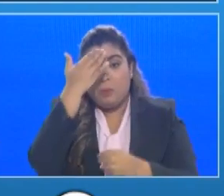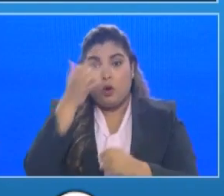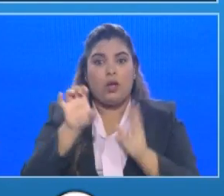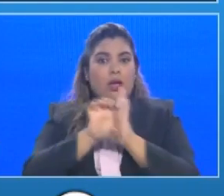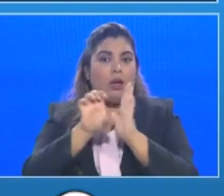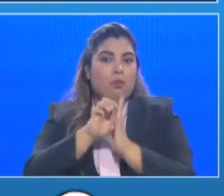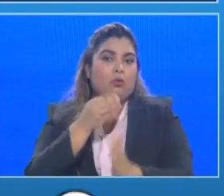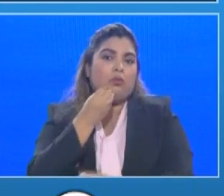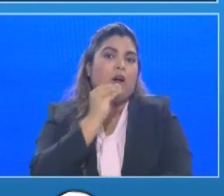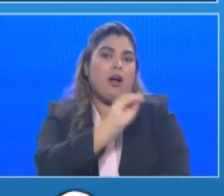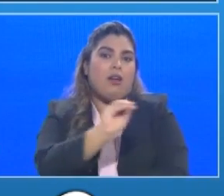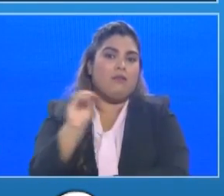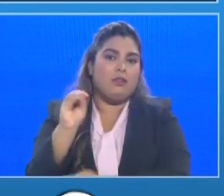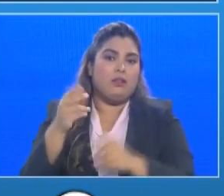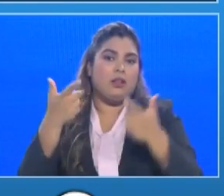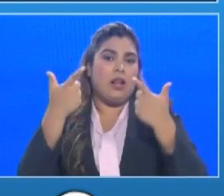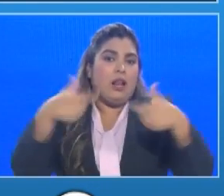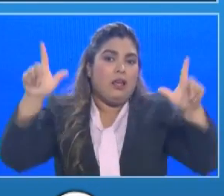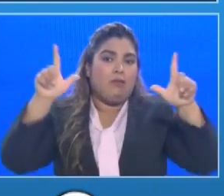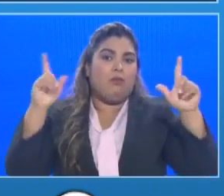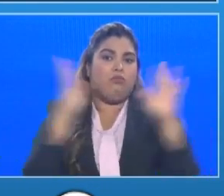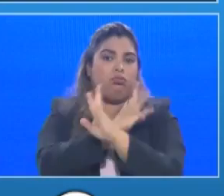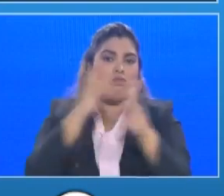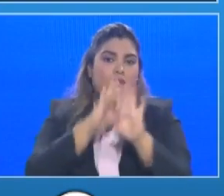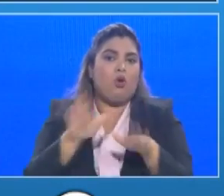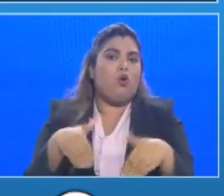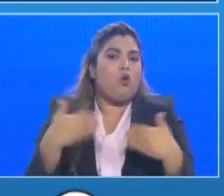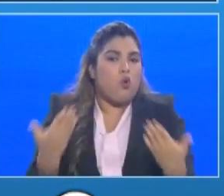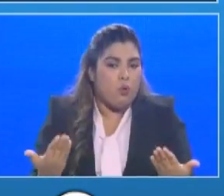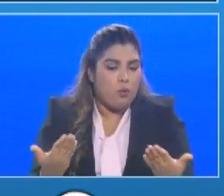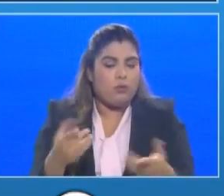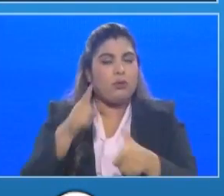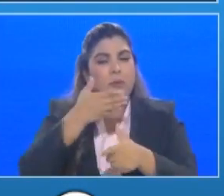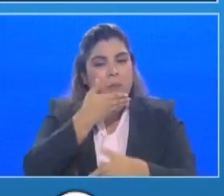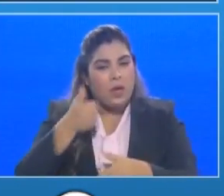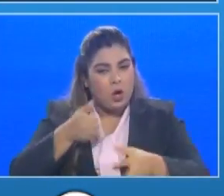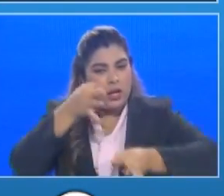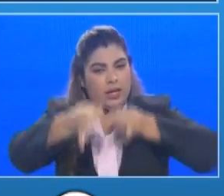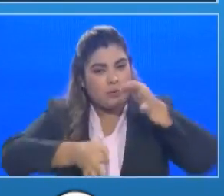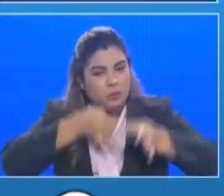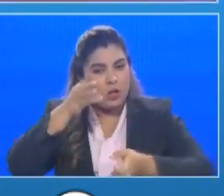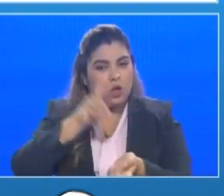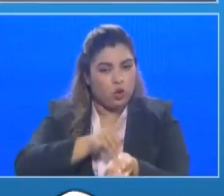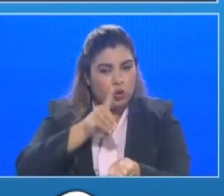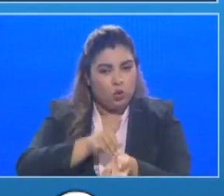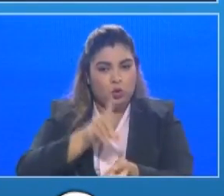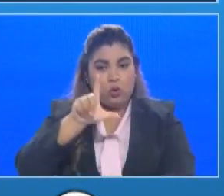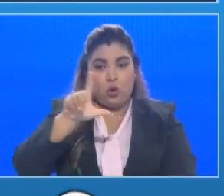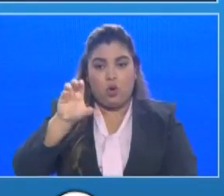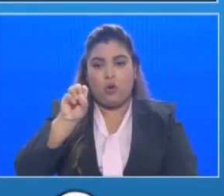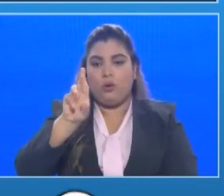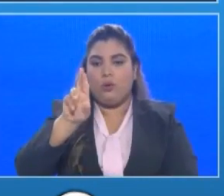pudiera dar algunos elementos con respecto a este tema doctor Sanyore Bueno